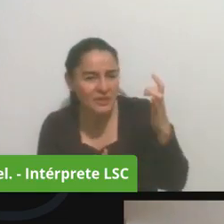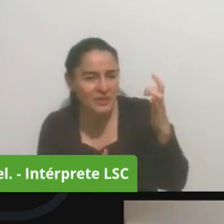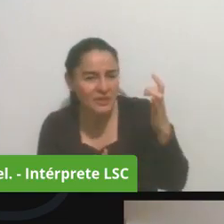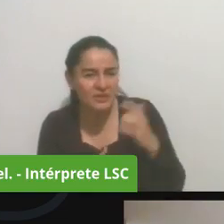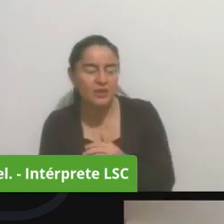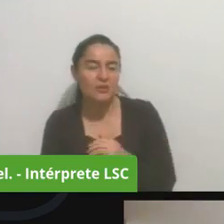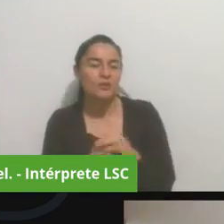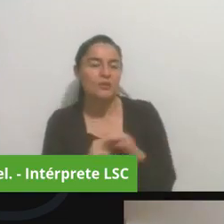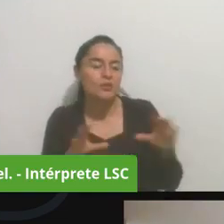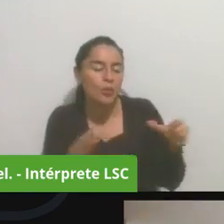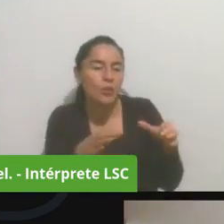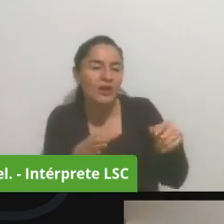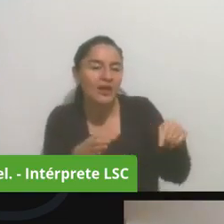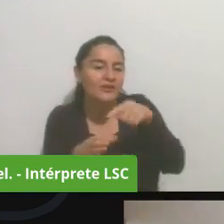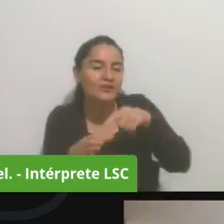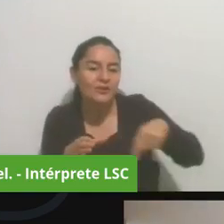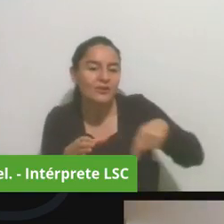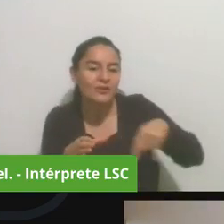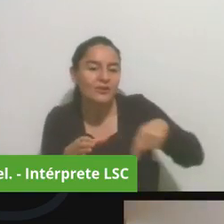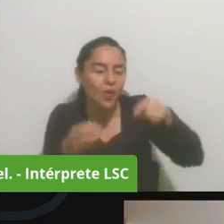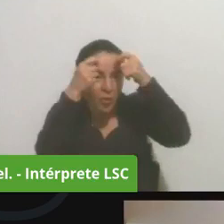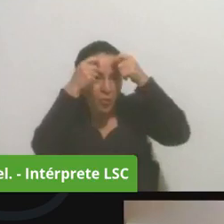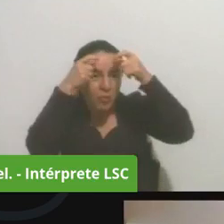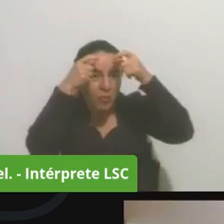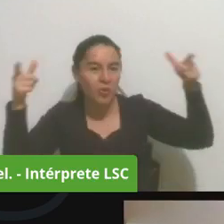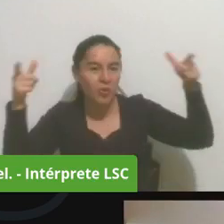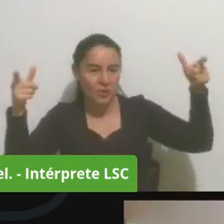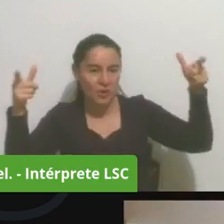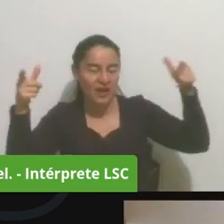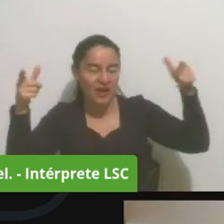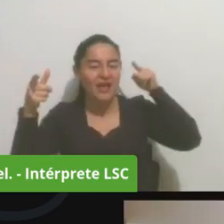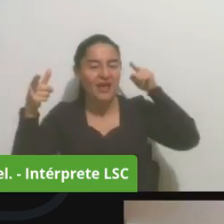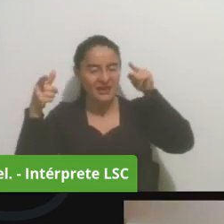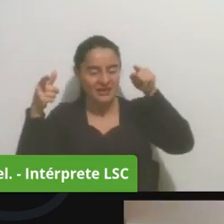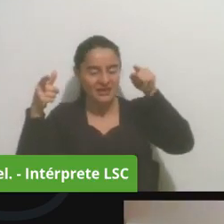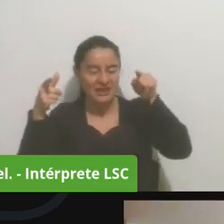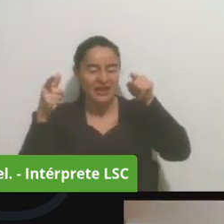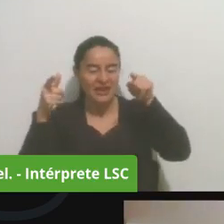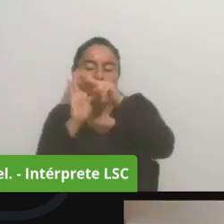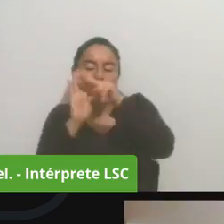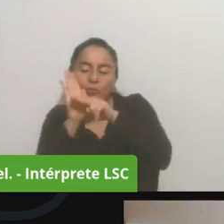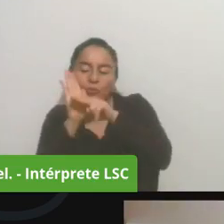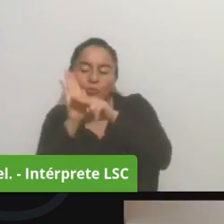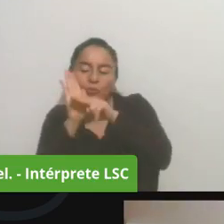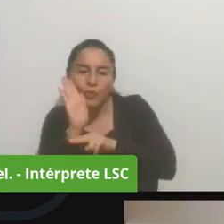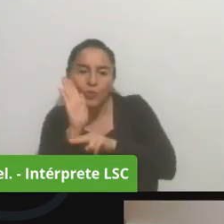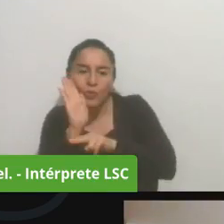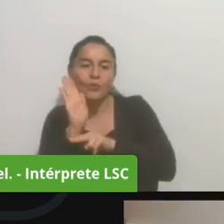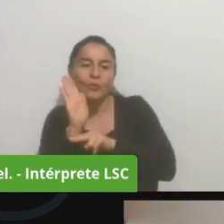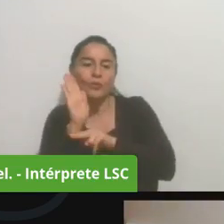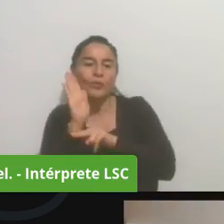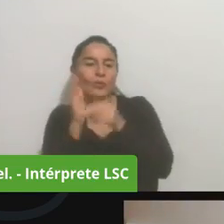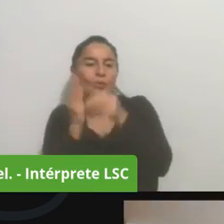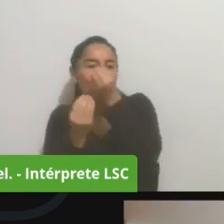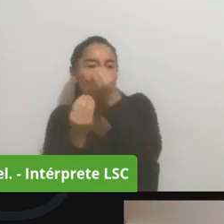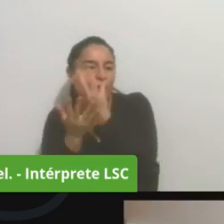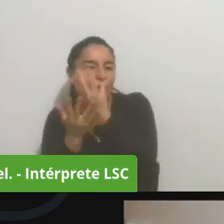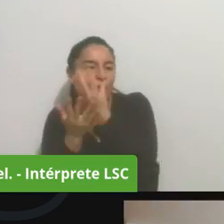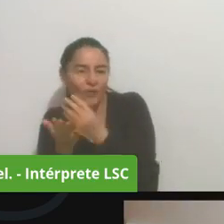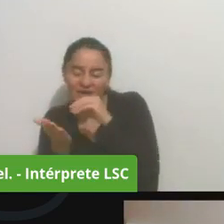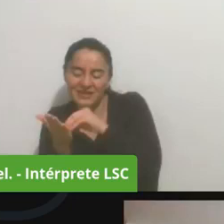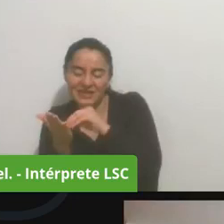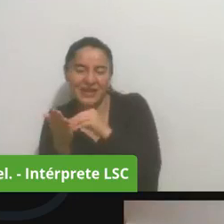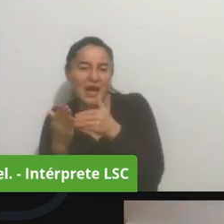en que se encuentran dentro de una estructura de equilibrio de poderes es decir